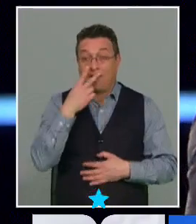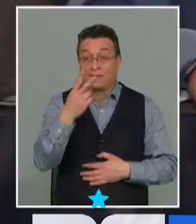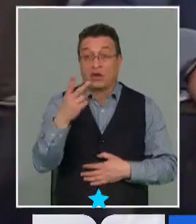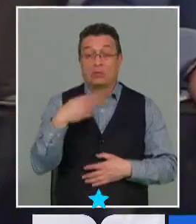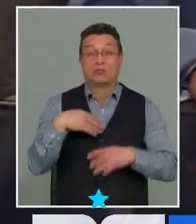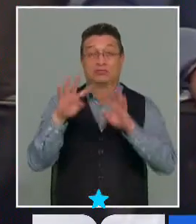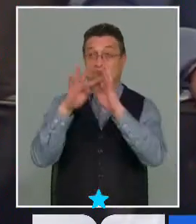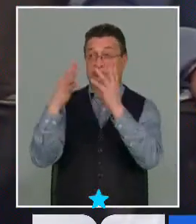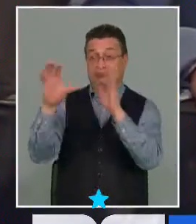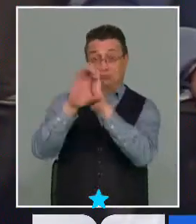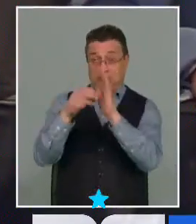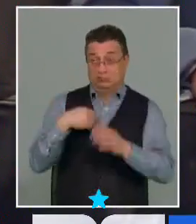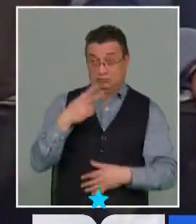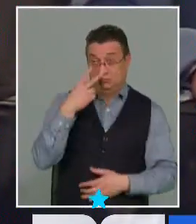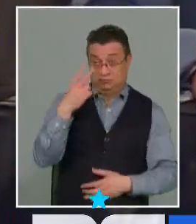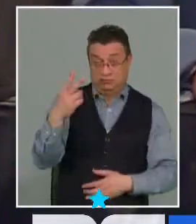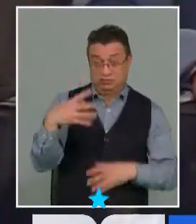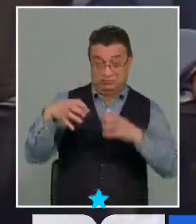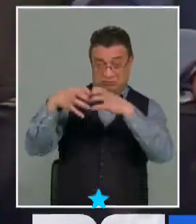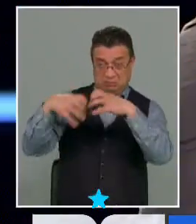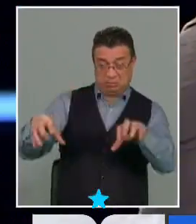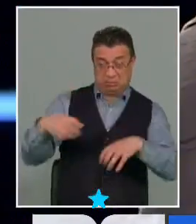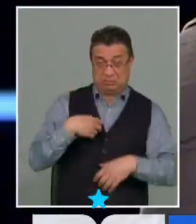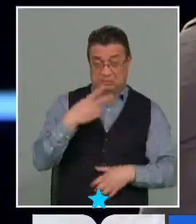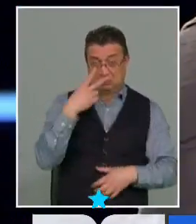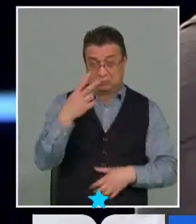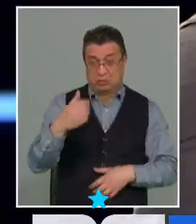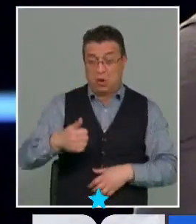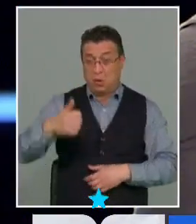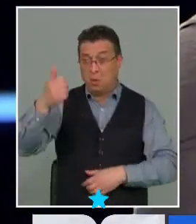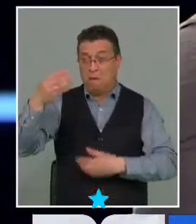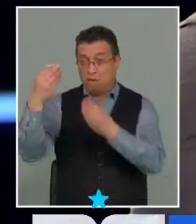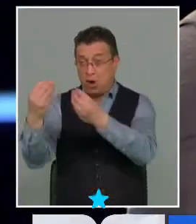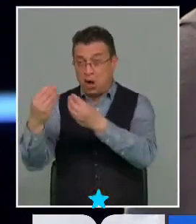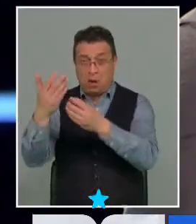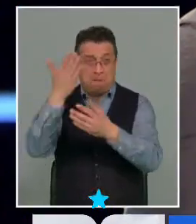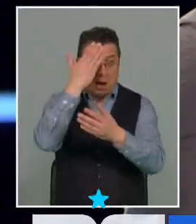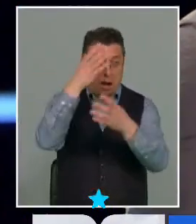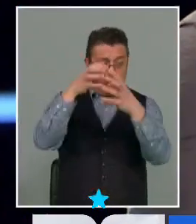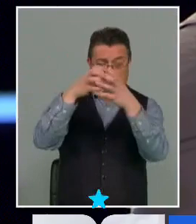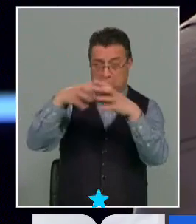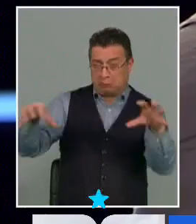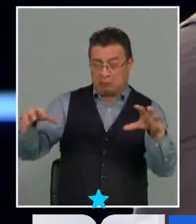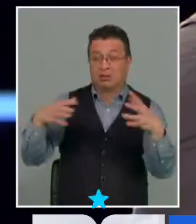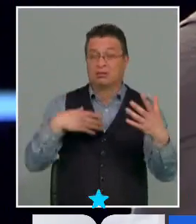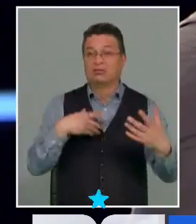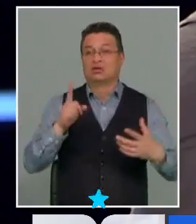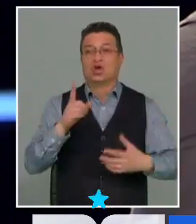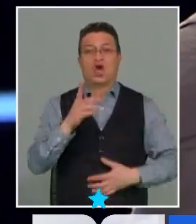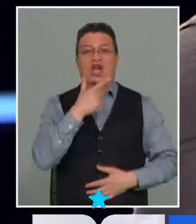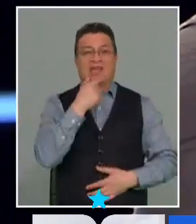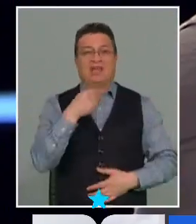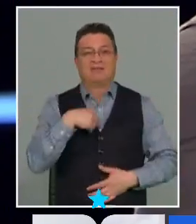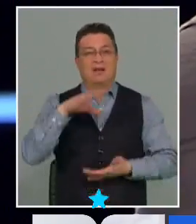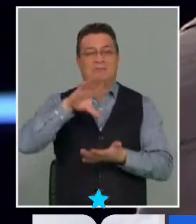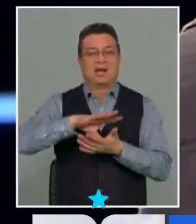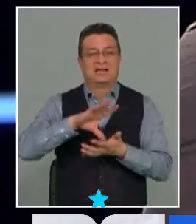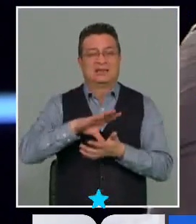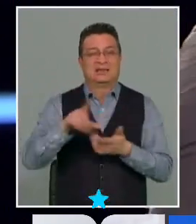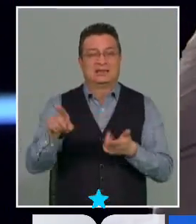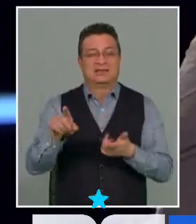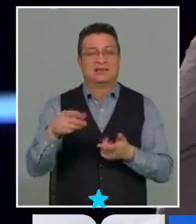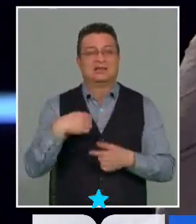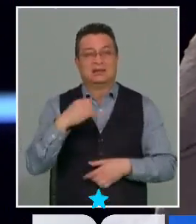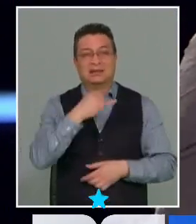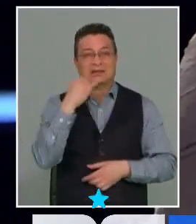convención porque en la convención vi división vi los buenos y los malos y eso es lo que al menos yo no quiero para mi país yo como siempre he dicho